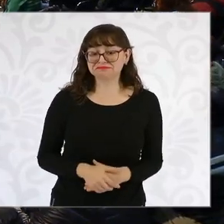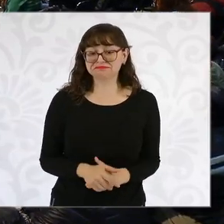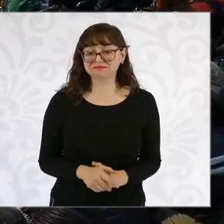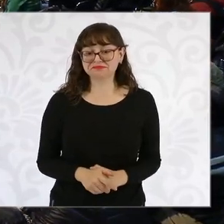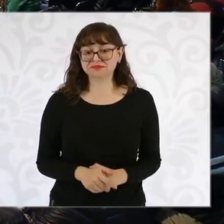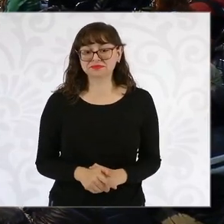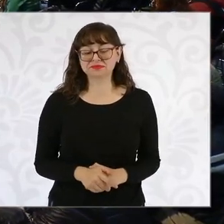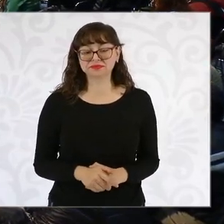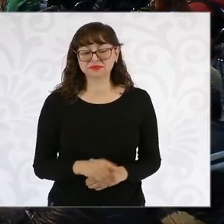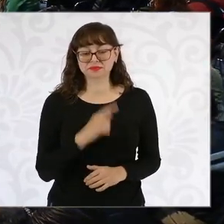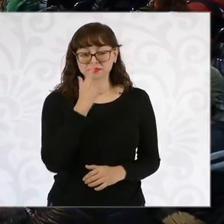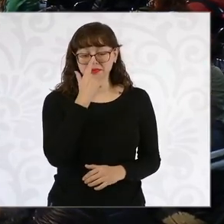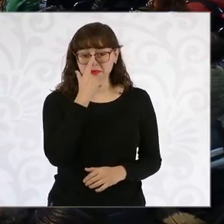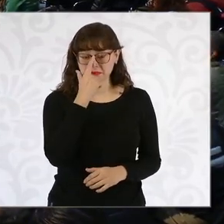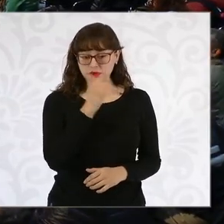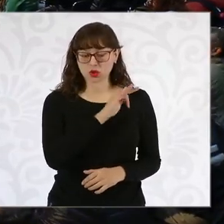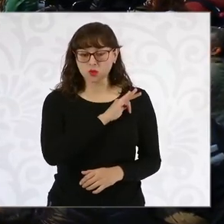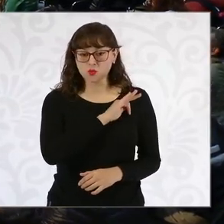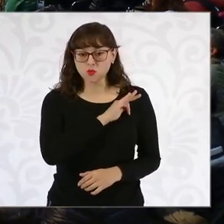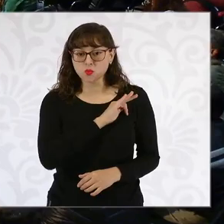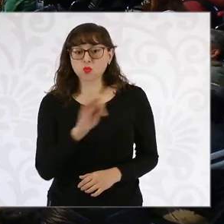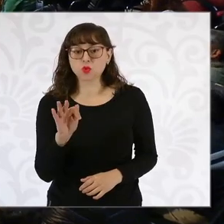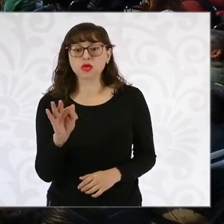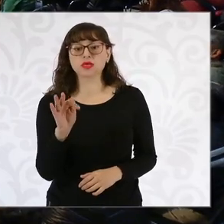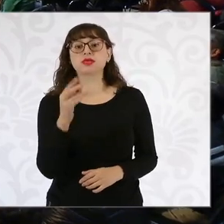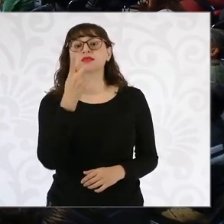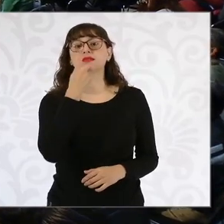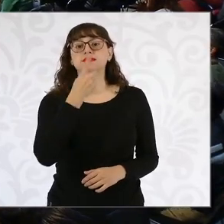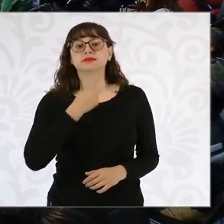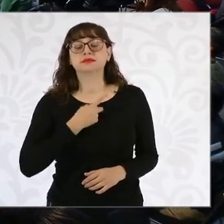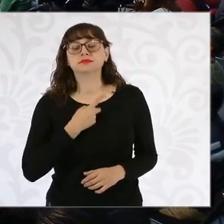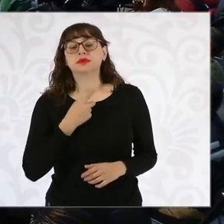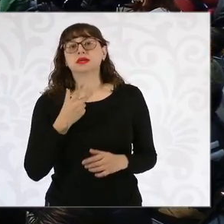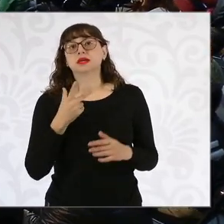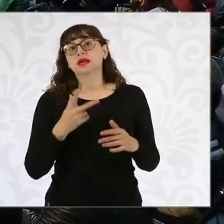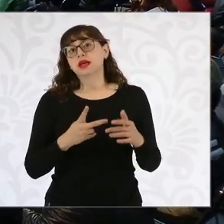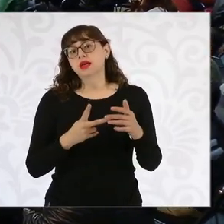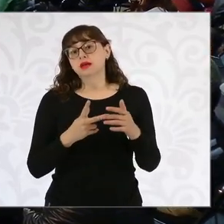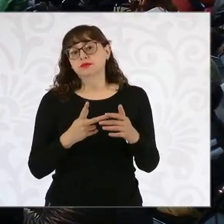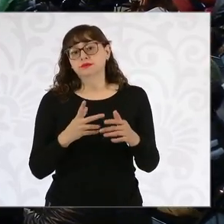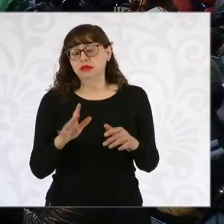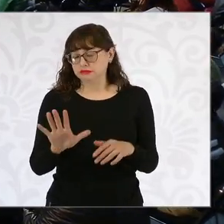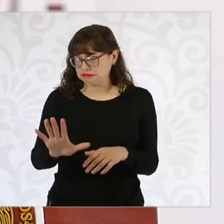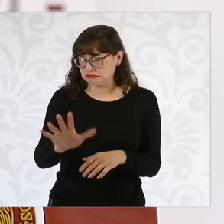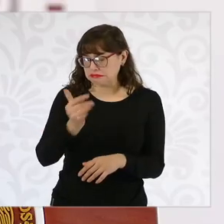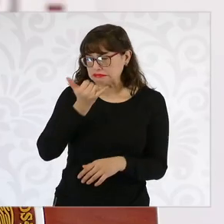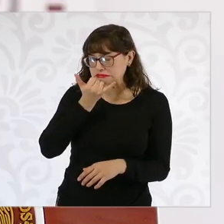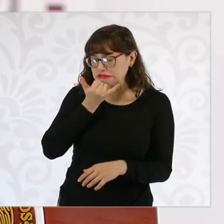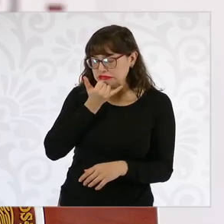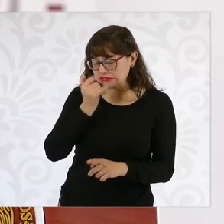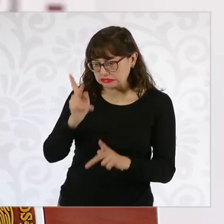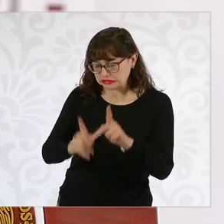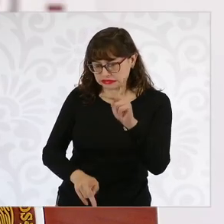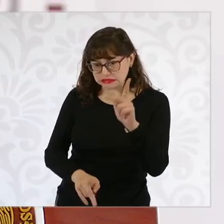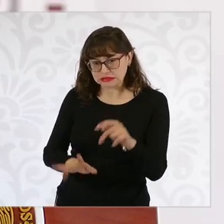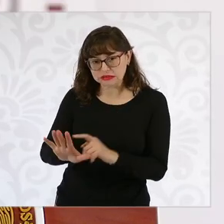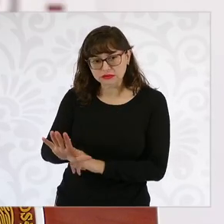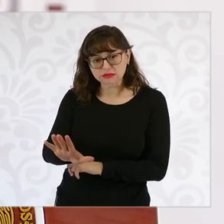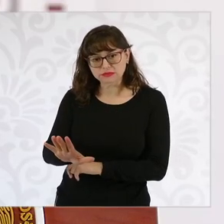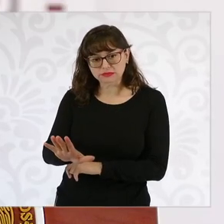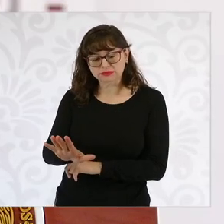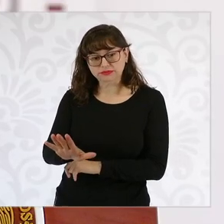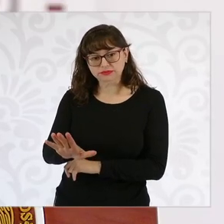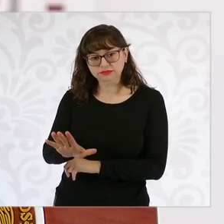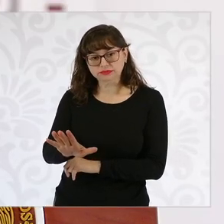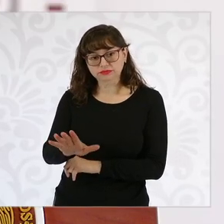Preguntarle si nos puede dar algunos avances en el marco de los programas sociales. Que por cierto, también